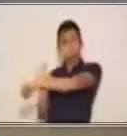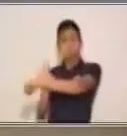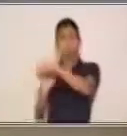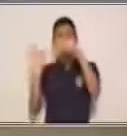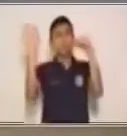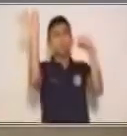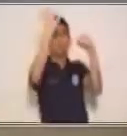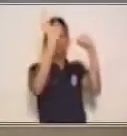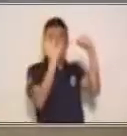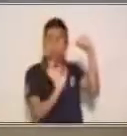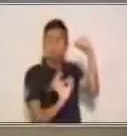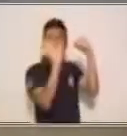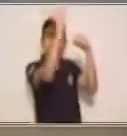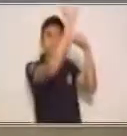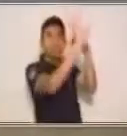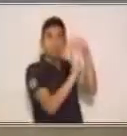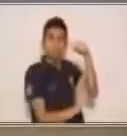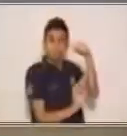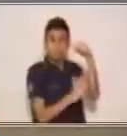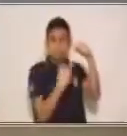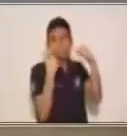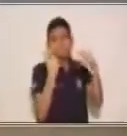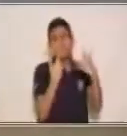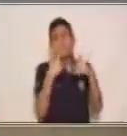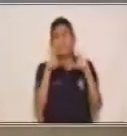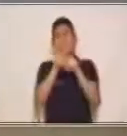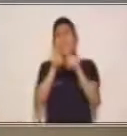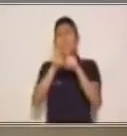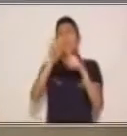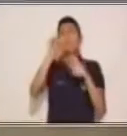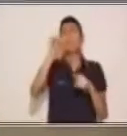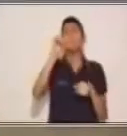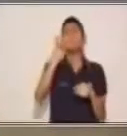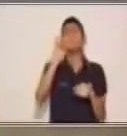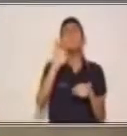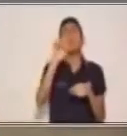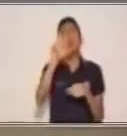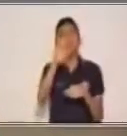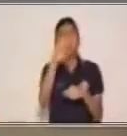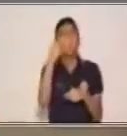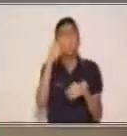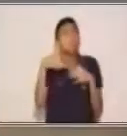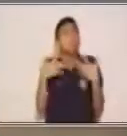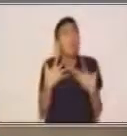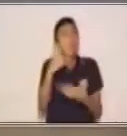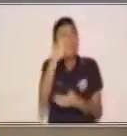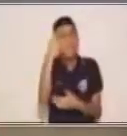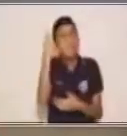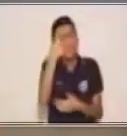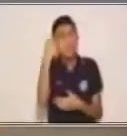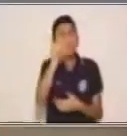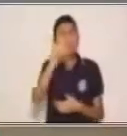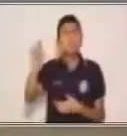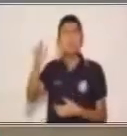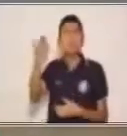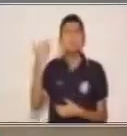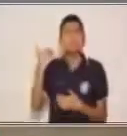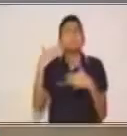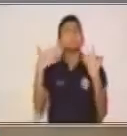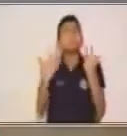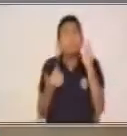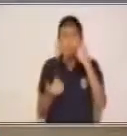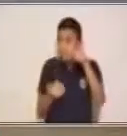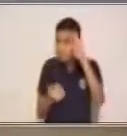entonces qué tiene nuestro tarro de miel y vamos a recordar qué fue lo que trabajamos la clase anterior. Vamos a ver.